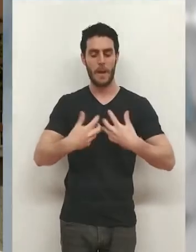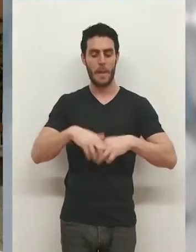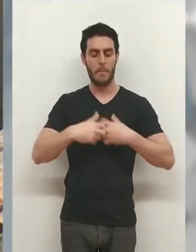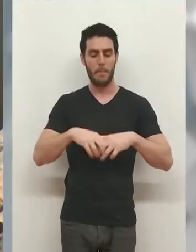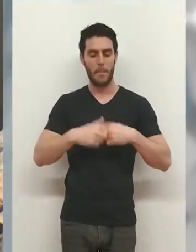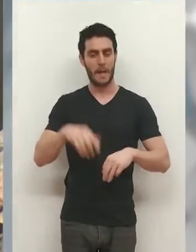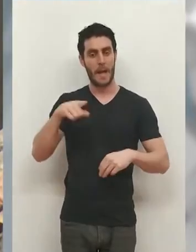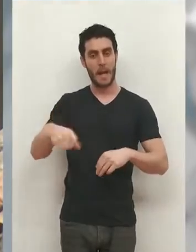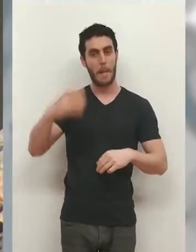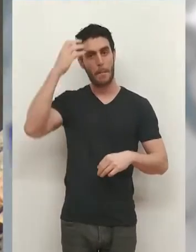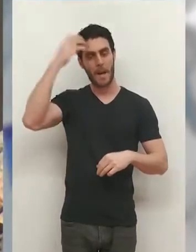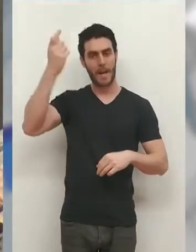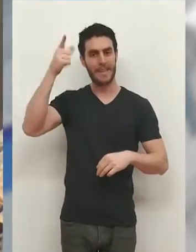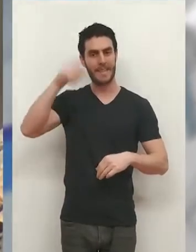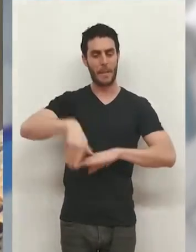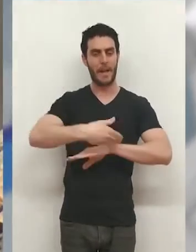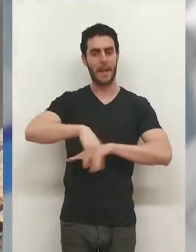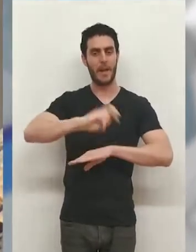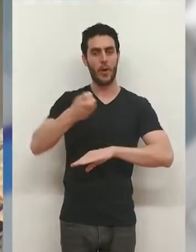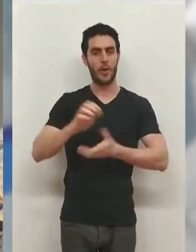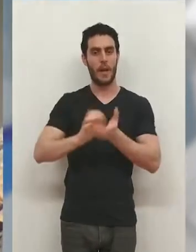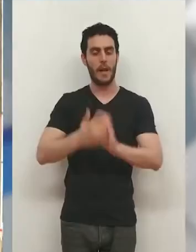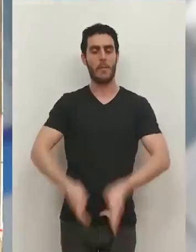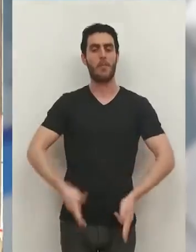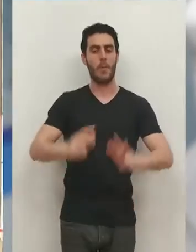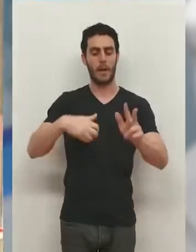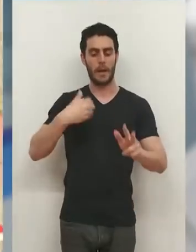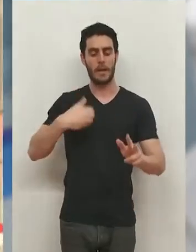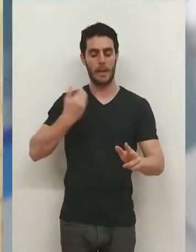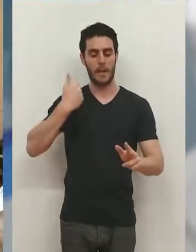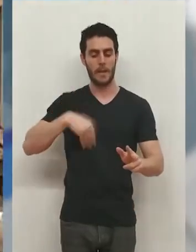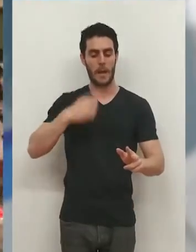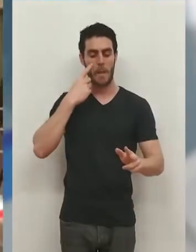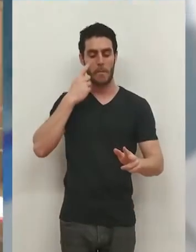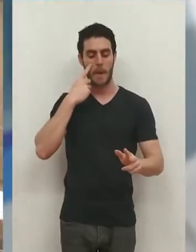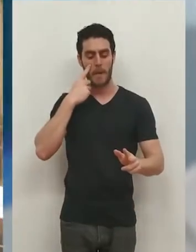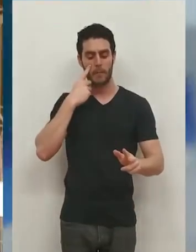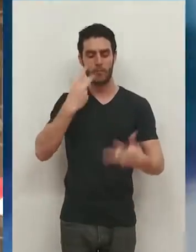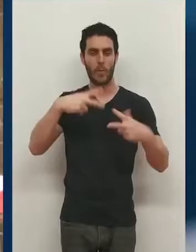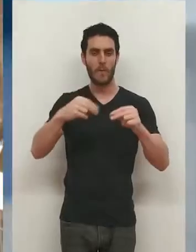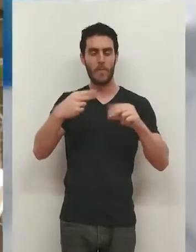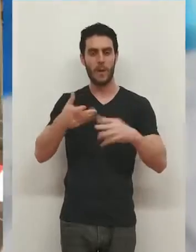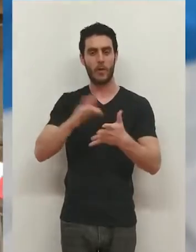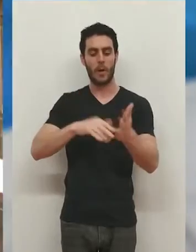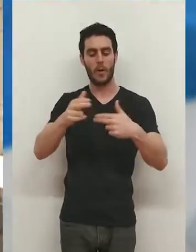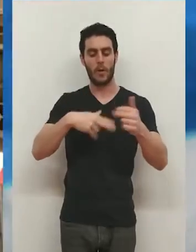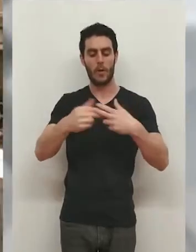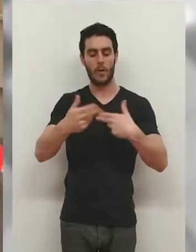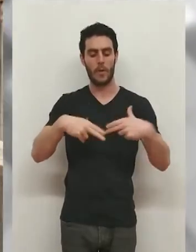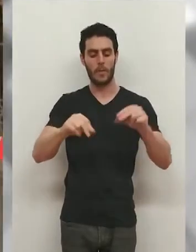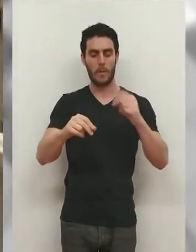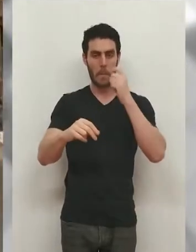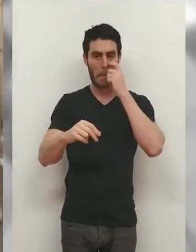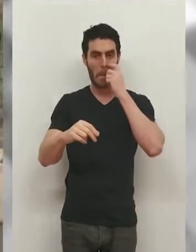Máquinas aquí, en Vara de Rey, y también en otra calle, República Argentina, que ya deja ver el aspecto que mostrará una vez termine la intervención.